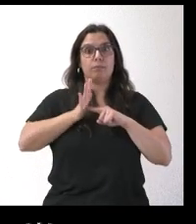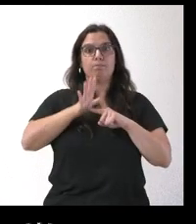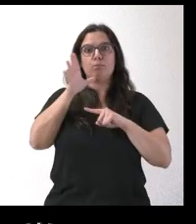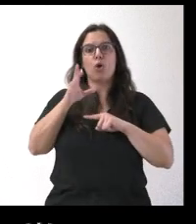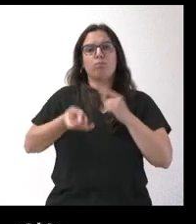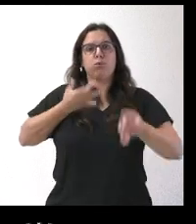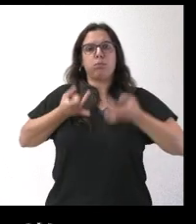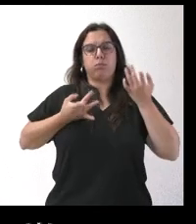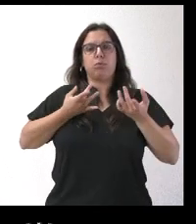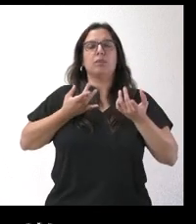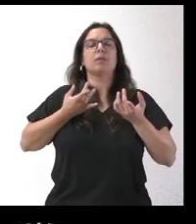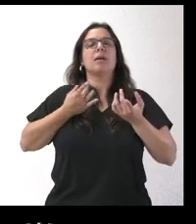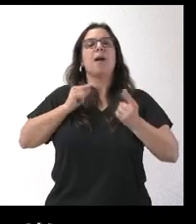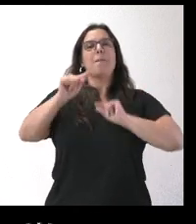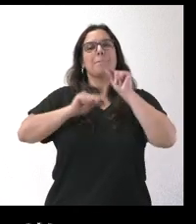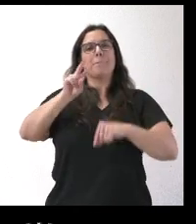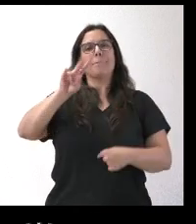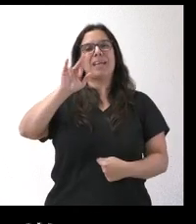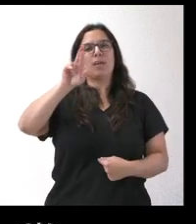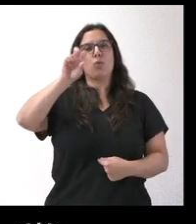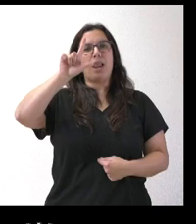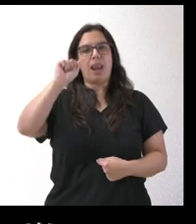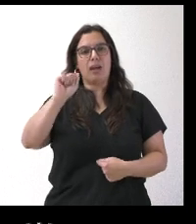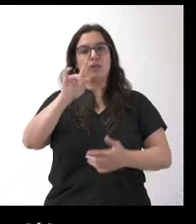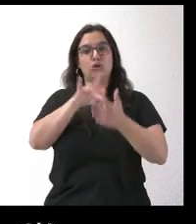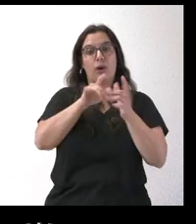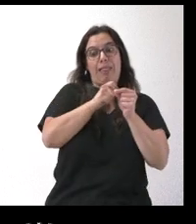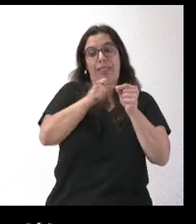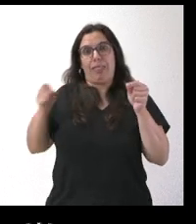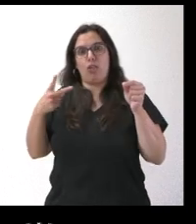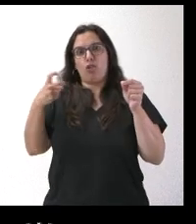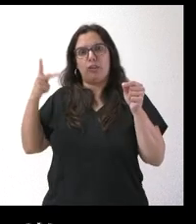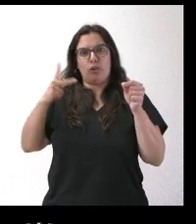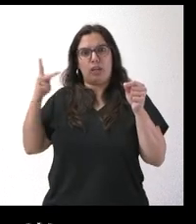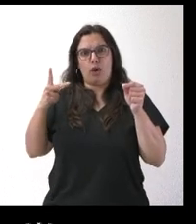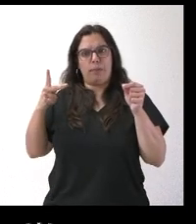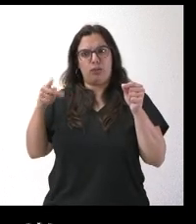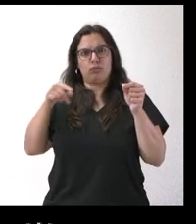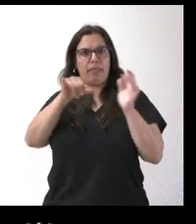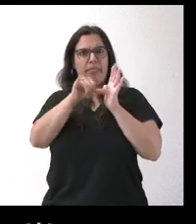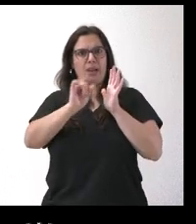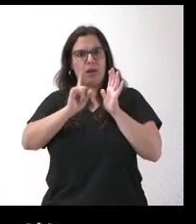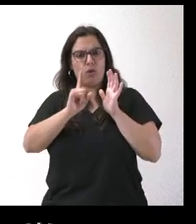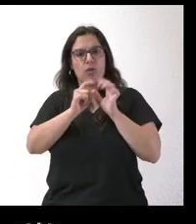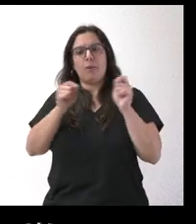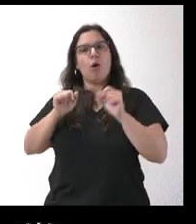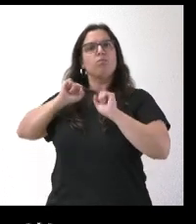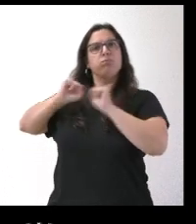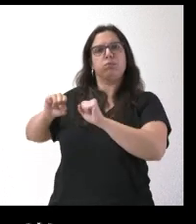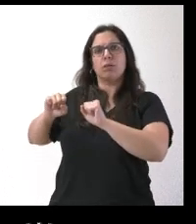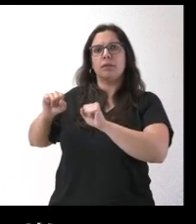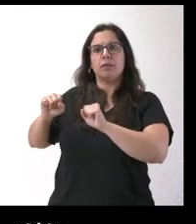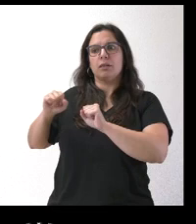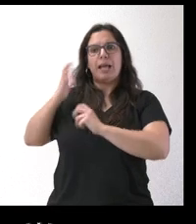ovina que se ha producido a 200 kilómetros de donde se encuentra él con sus ovejas, teniendo, además, su ganado libre de